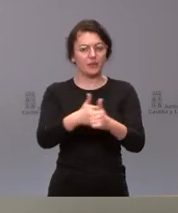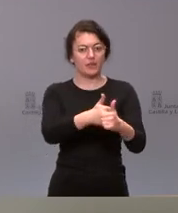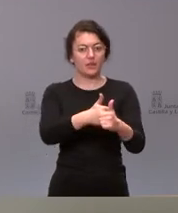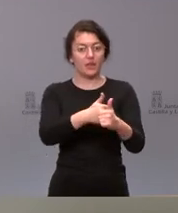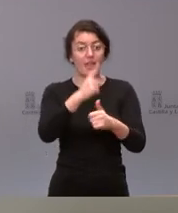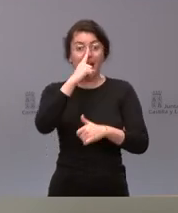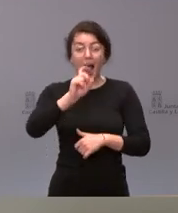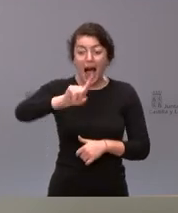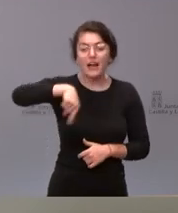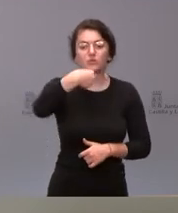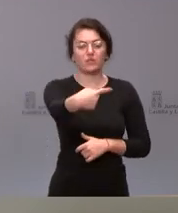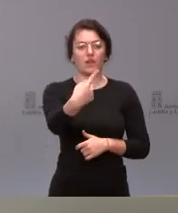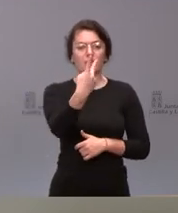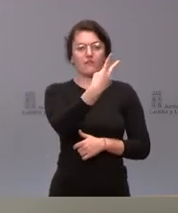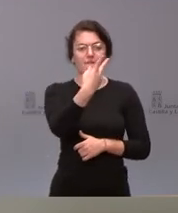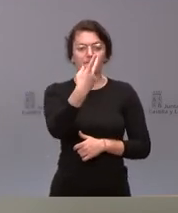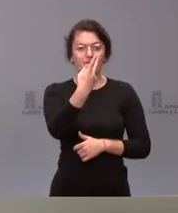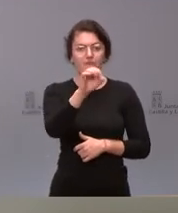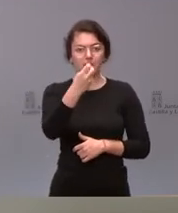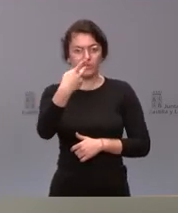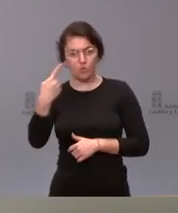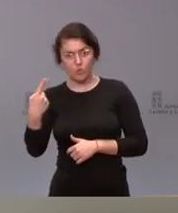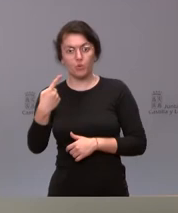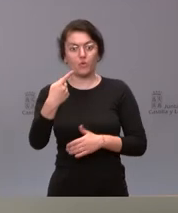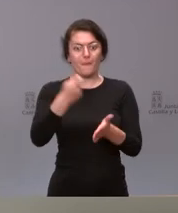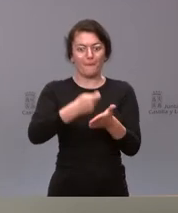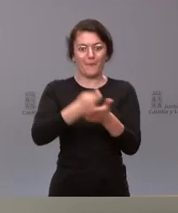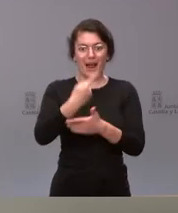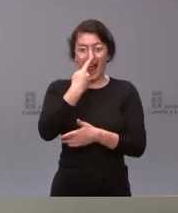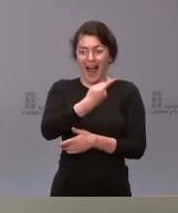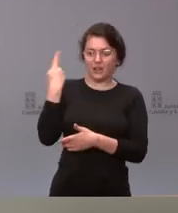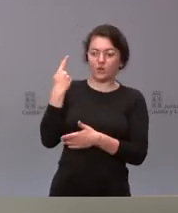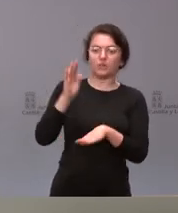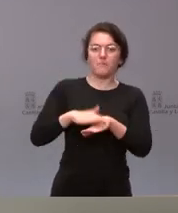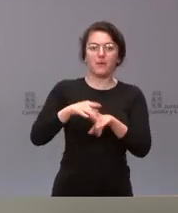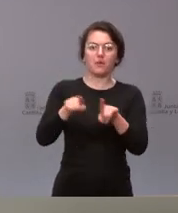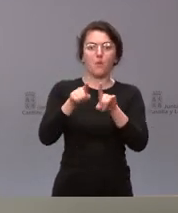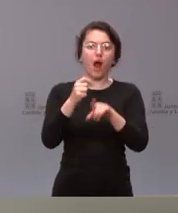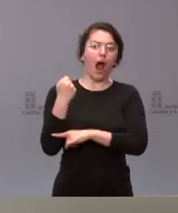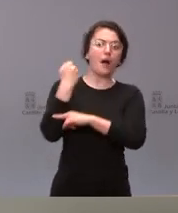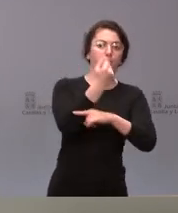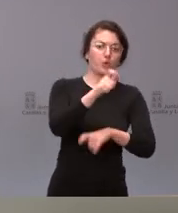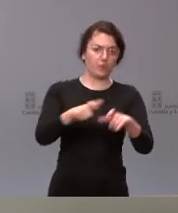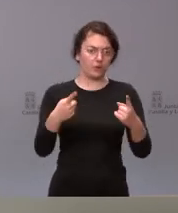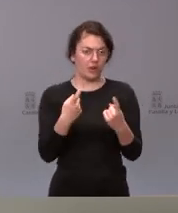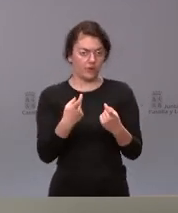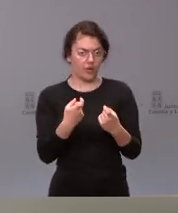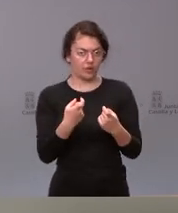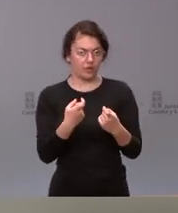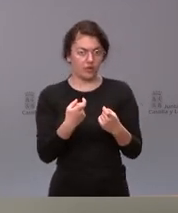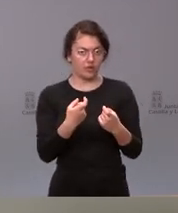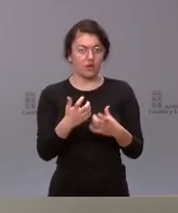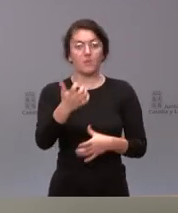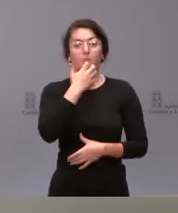21 y decidimos pagarlos en año 2020 apoyando precisamente a las personas que más lo necesitaban en concreto en materia de